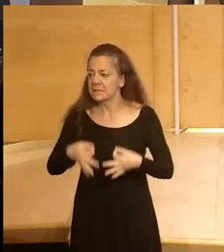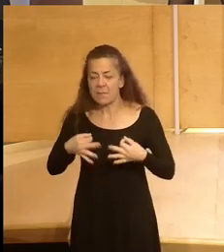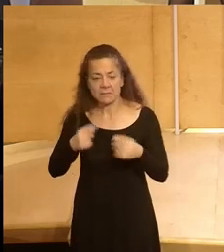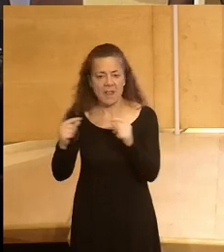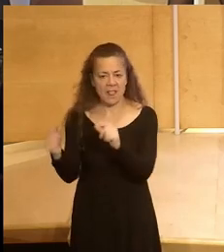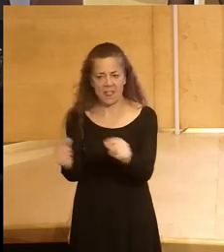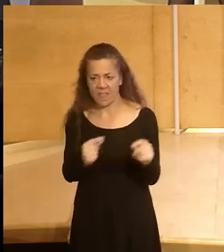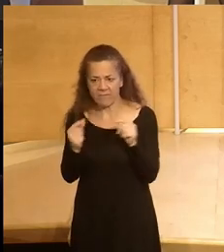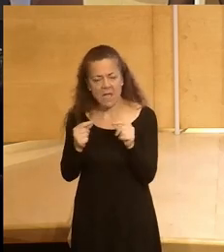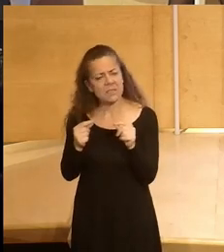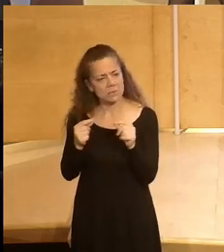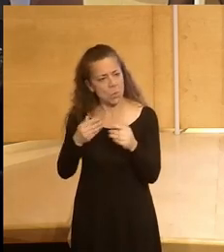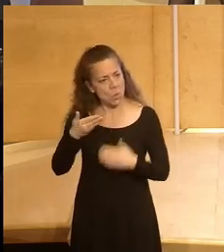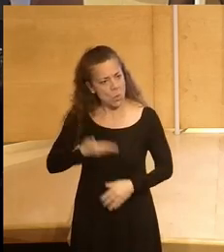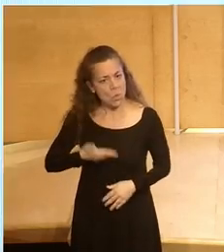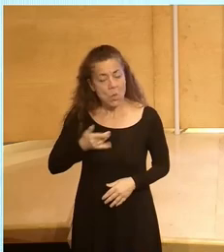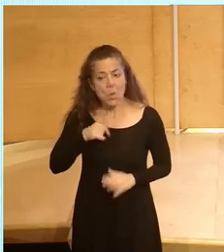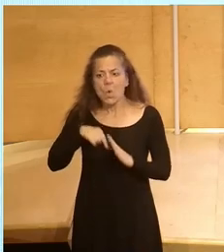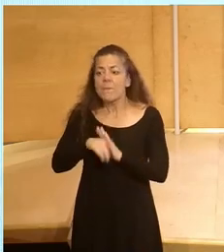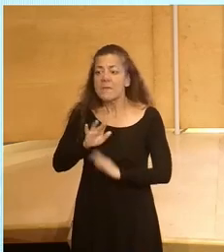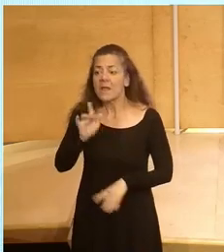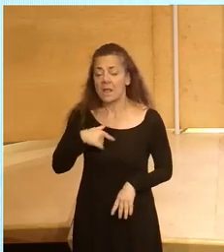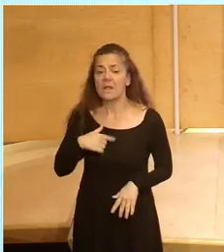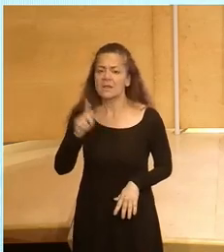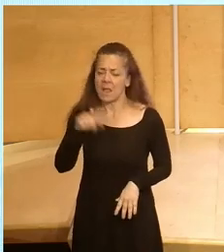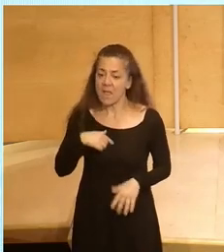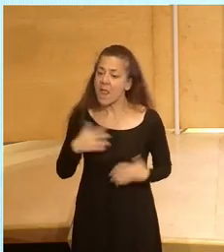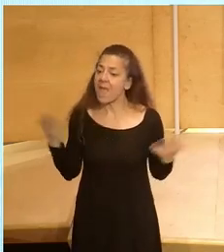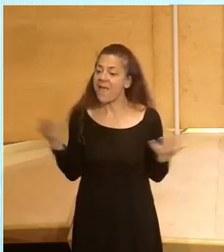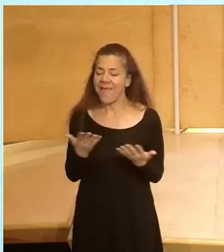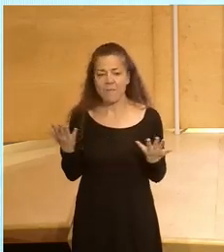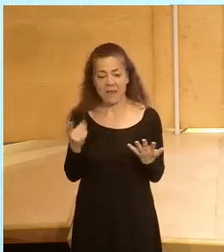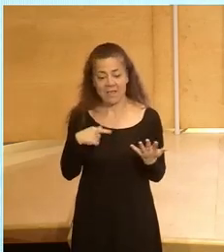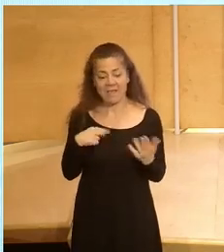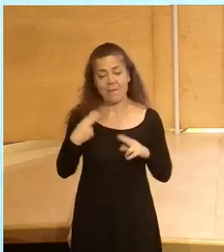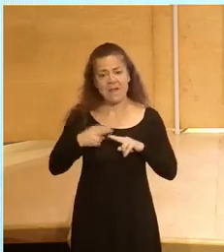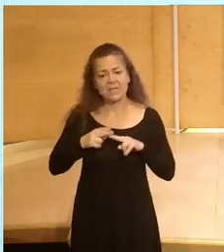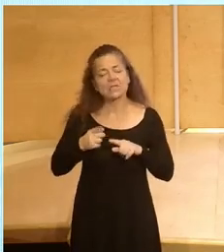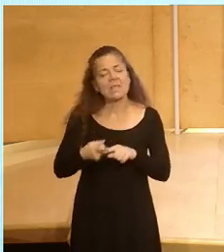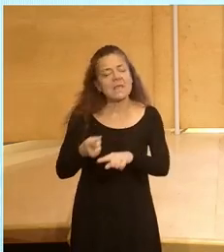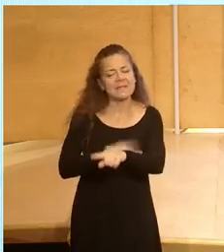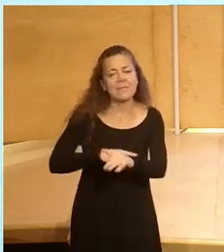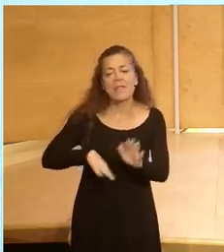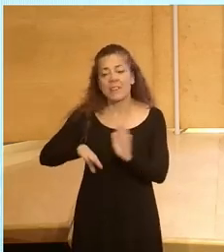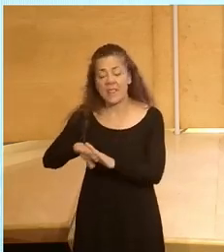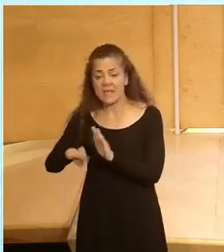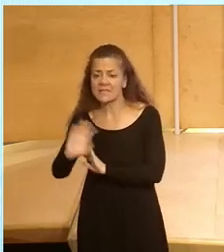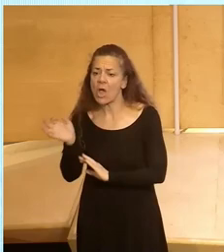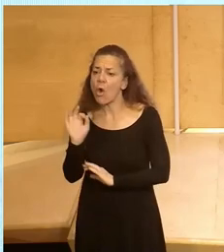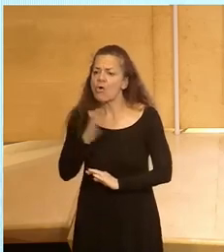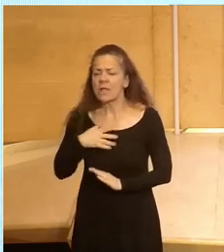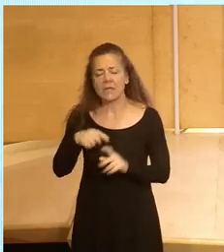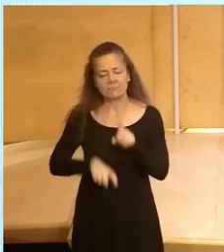debates muy intensos y hay lamentablemente también emergencia de partidos de extrema derecha o partidos que quieren una